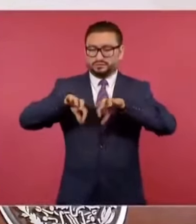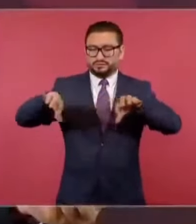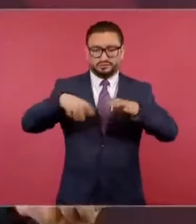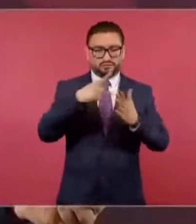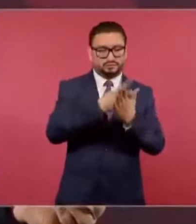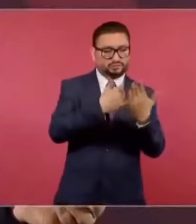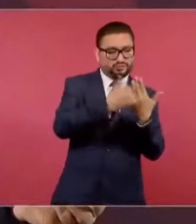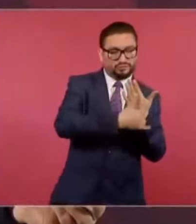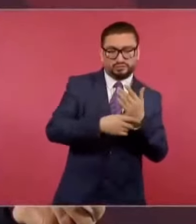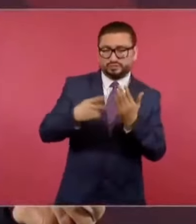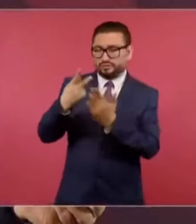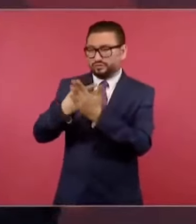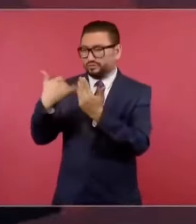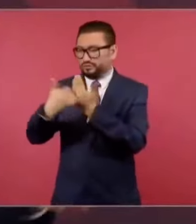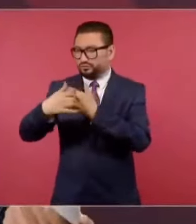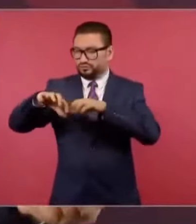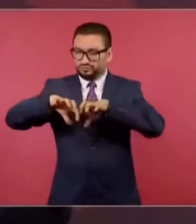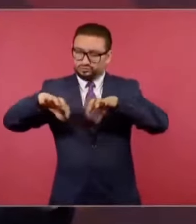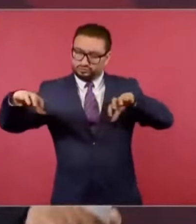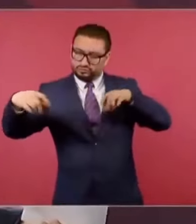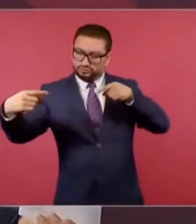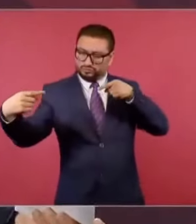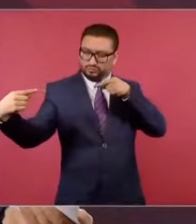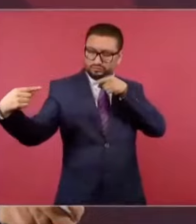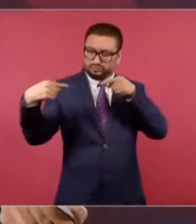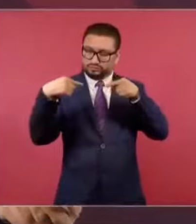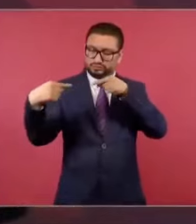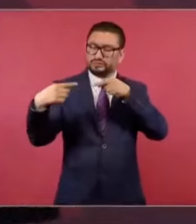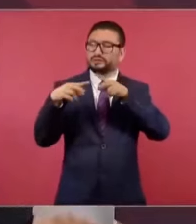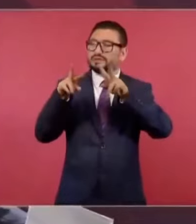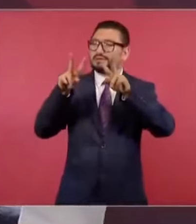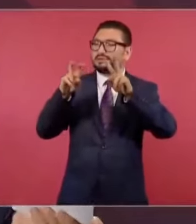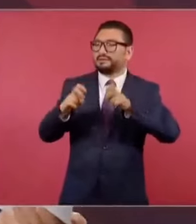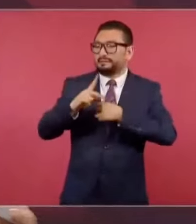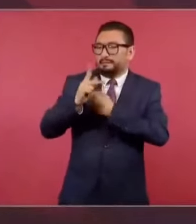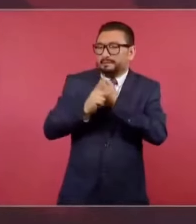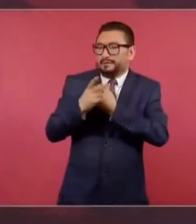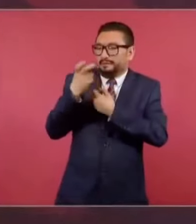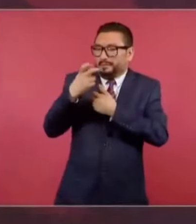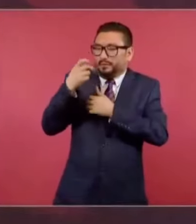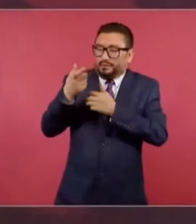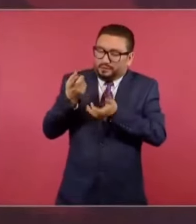y contrapuestos de nación, eso es lo que está en el fondo.